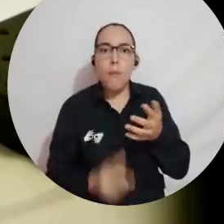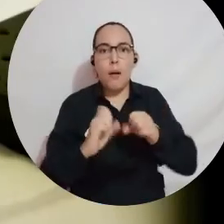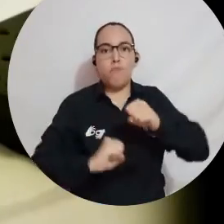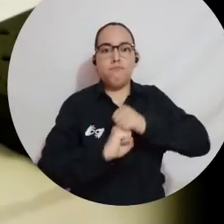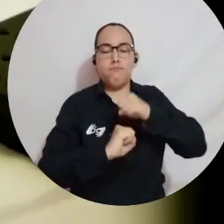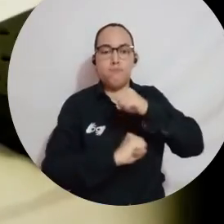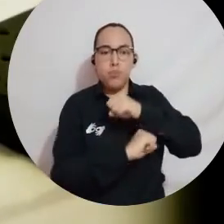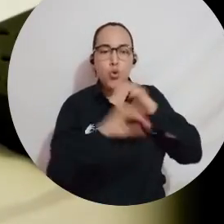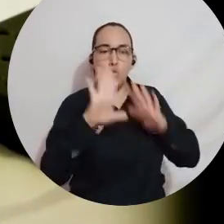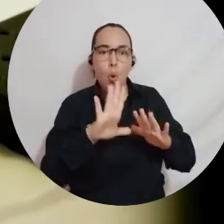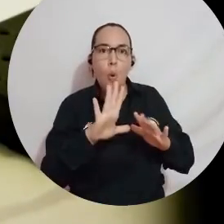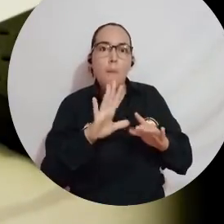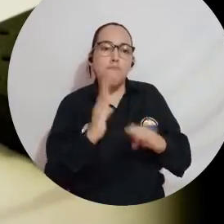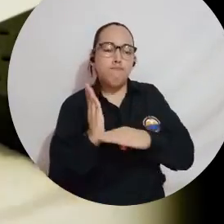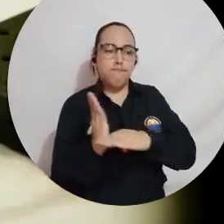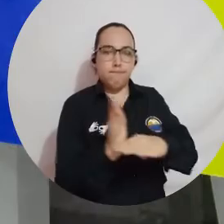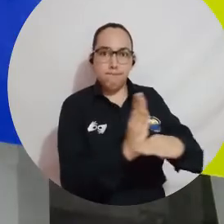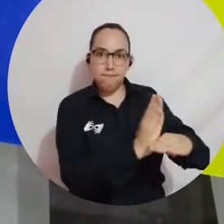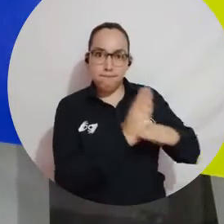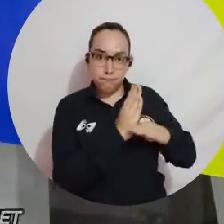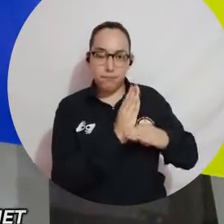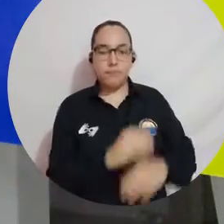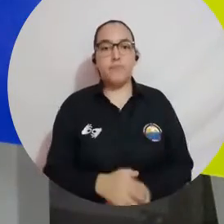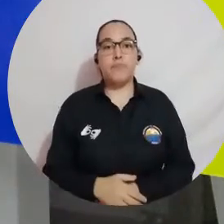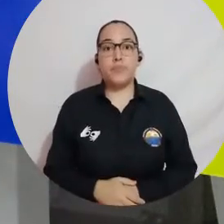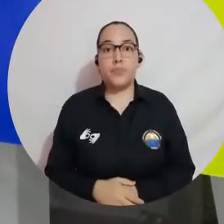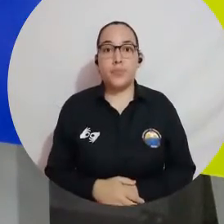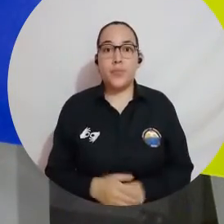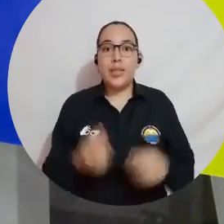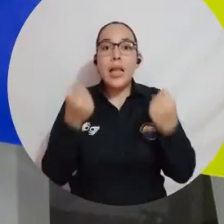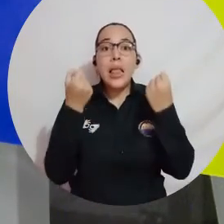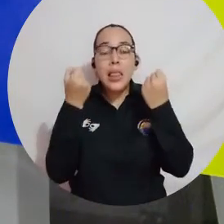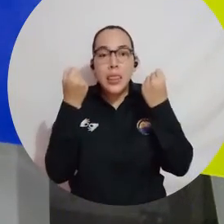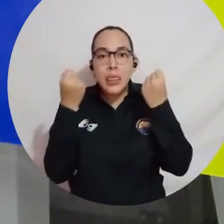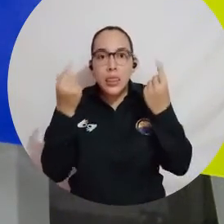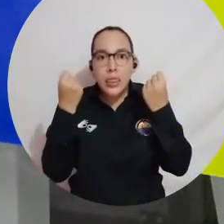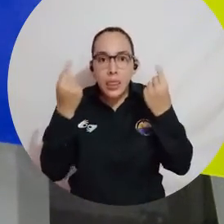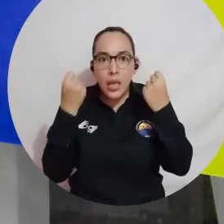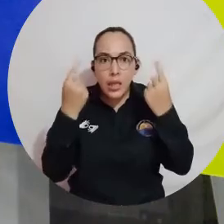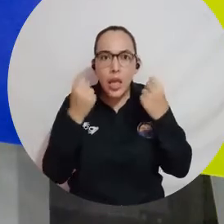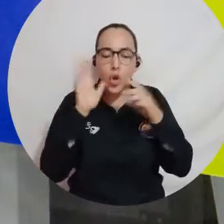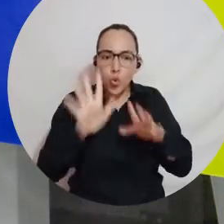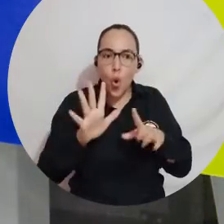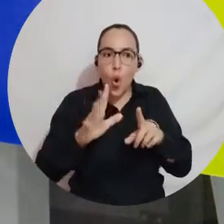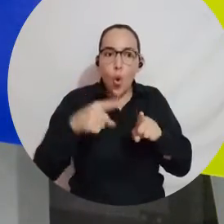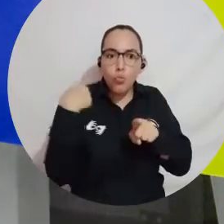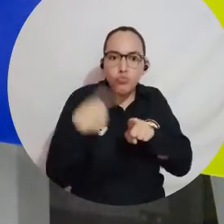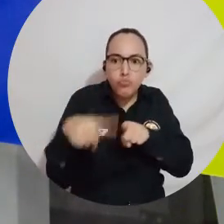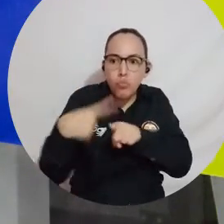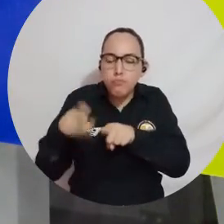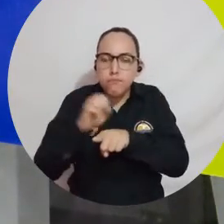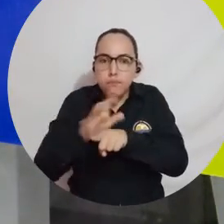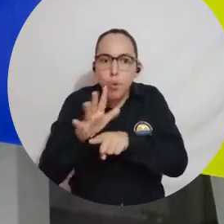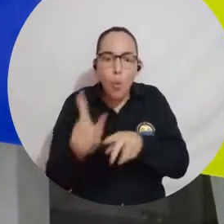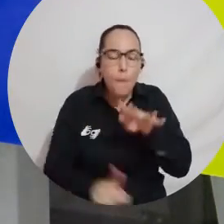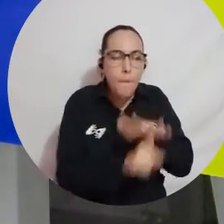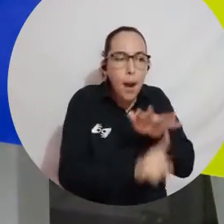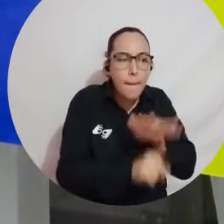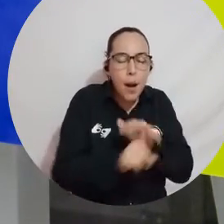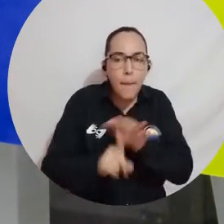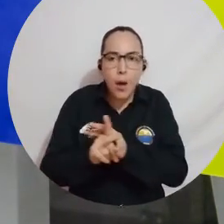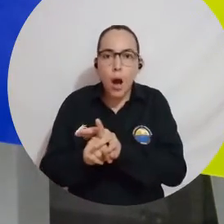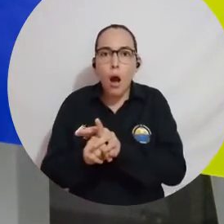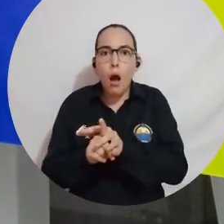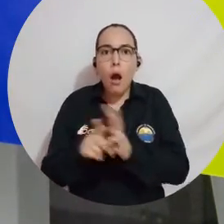para reforzar las medidas de prevención. La importancia que vamos a entender o de identificar estas variantes que están circulando nos